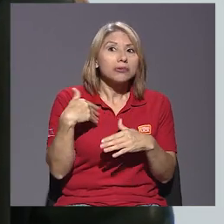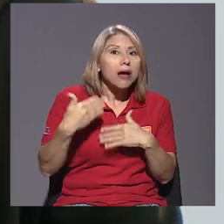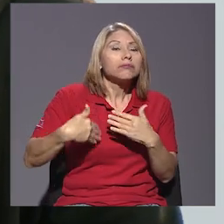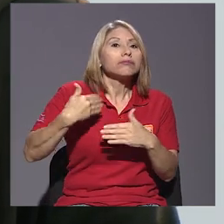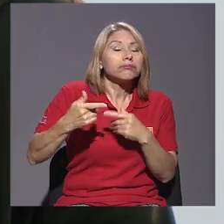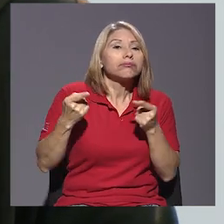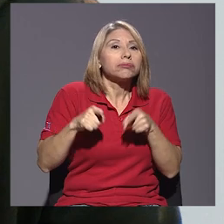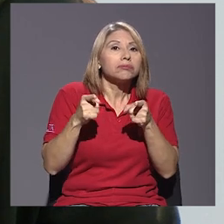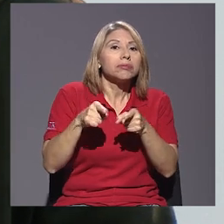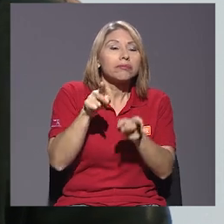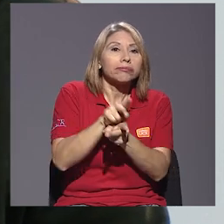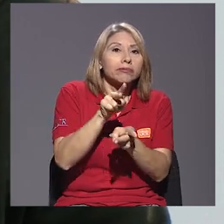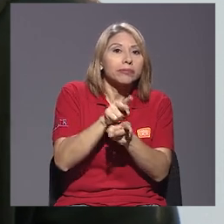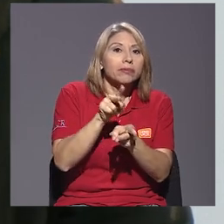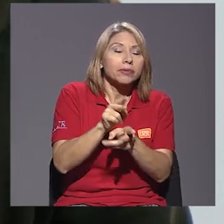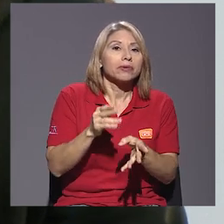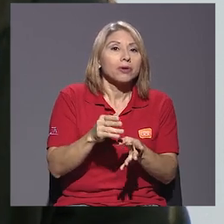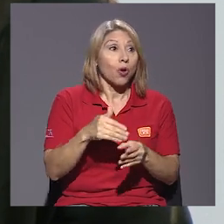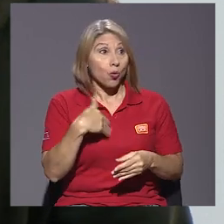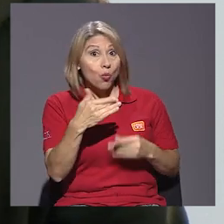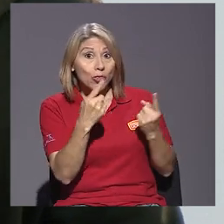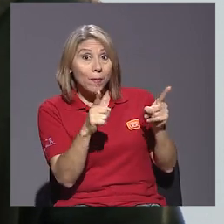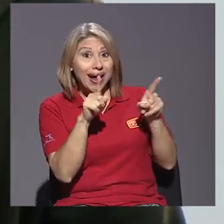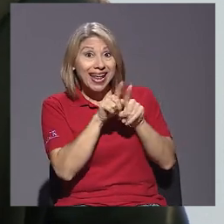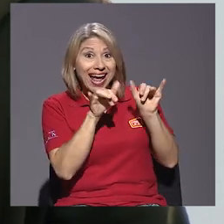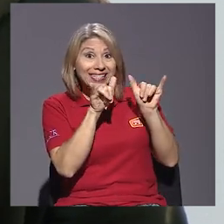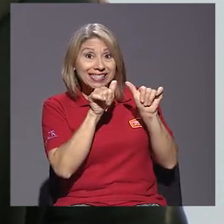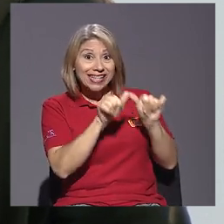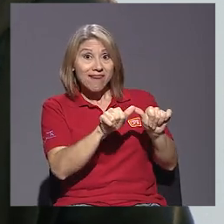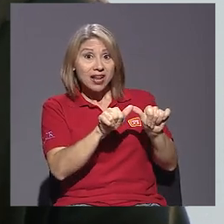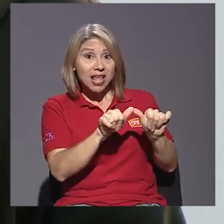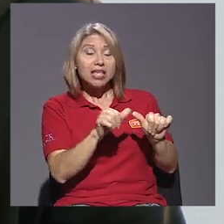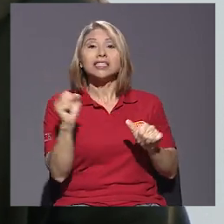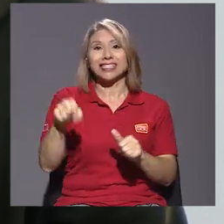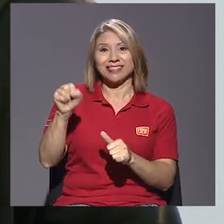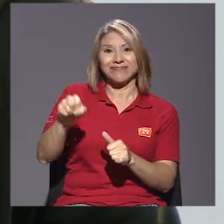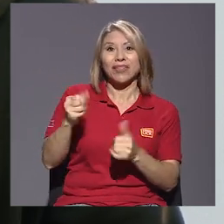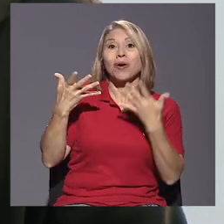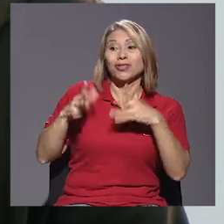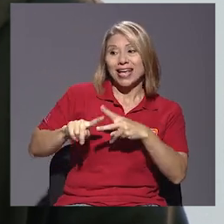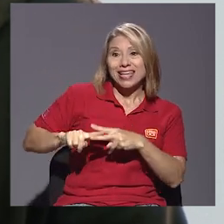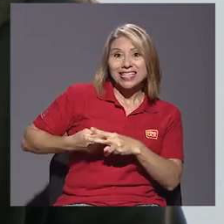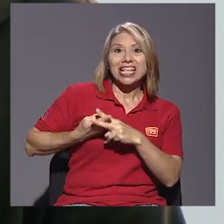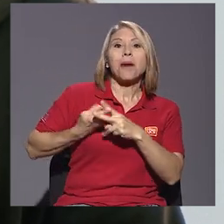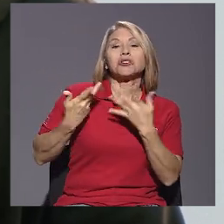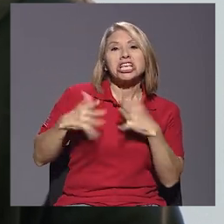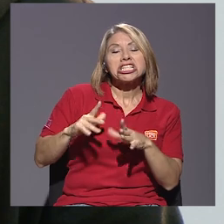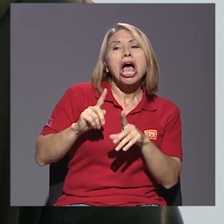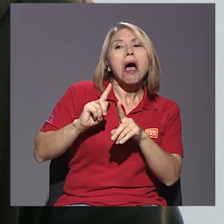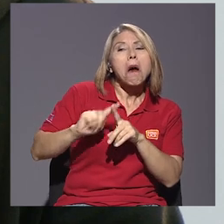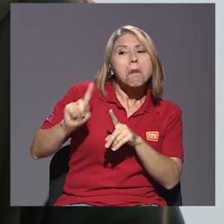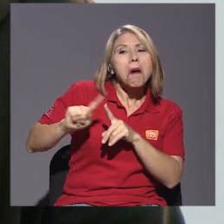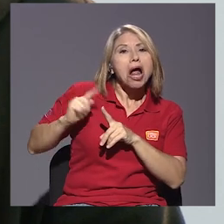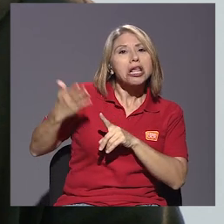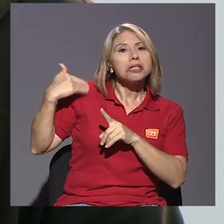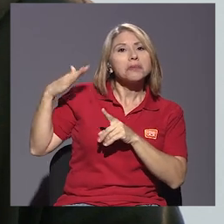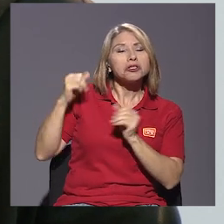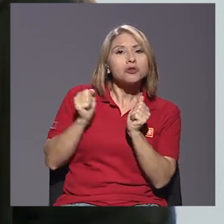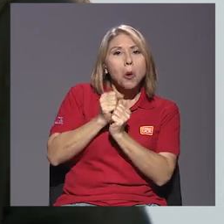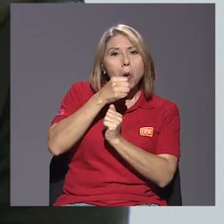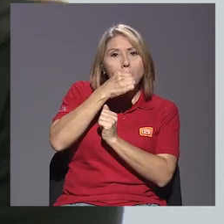¿Con dos parejas tablets? Ajá. Cuando ya iniciamos en ese proceso, que ya varias veces lo hemos hecho con condón, tiendo a